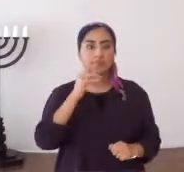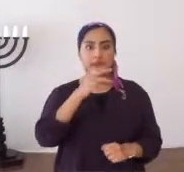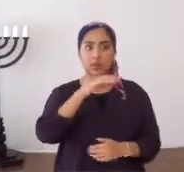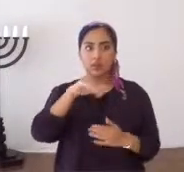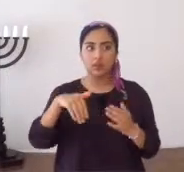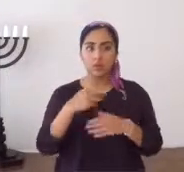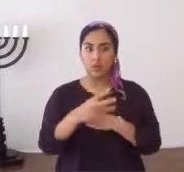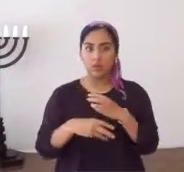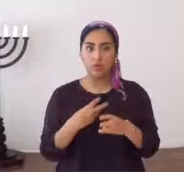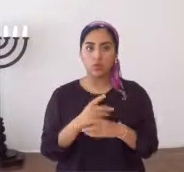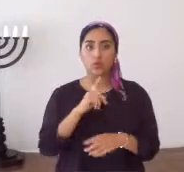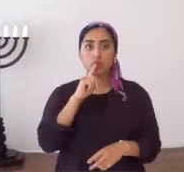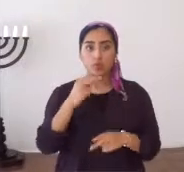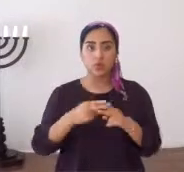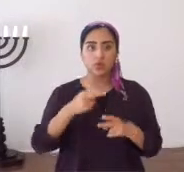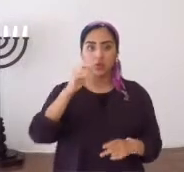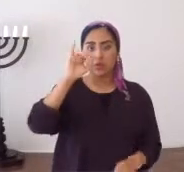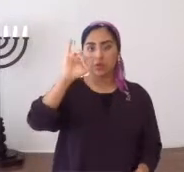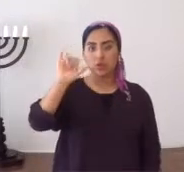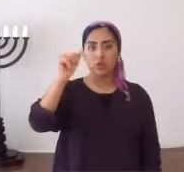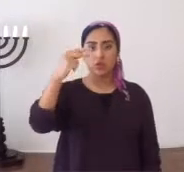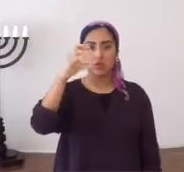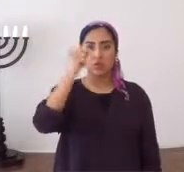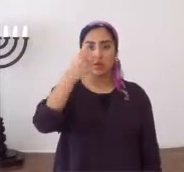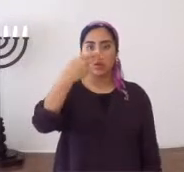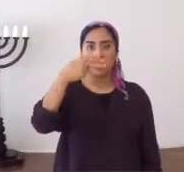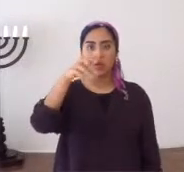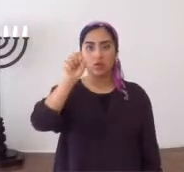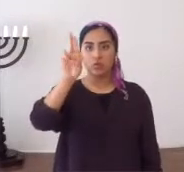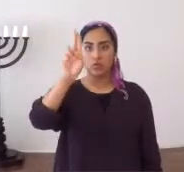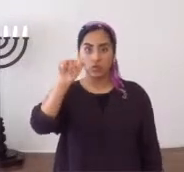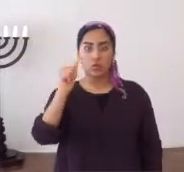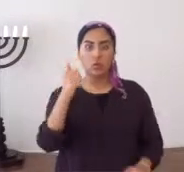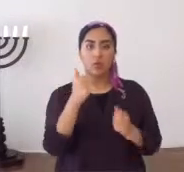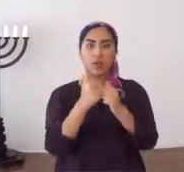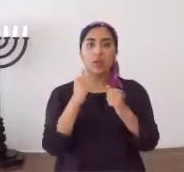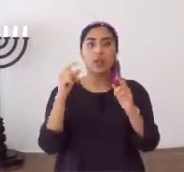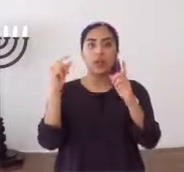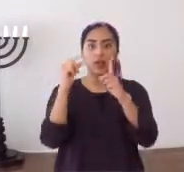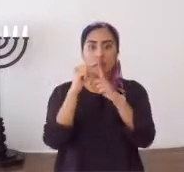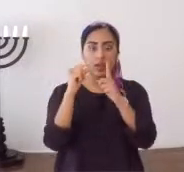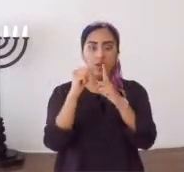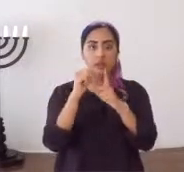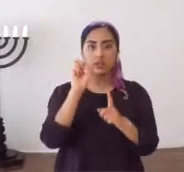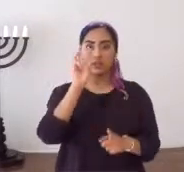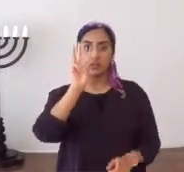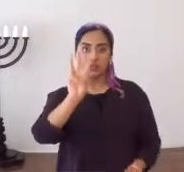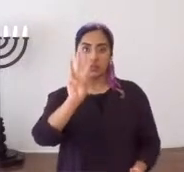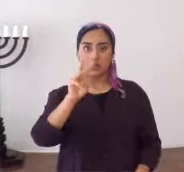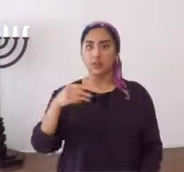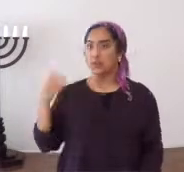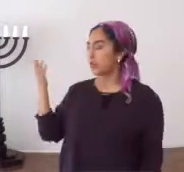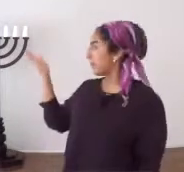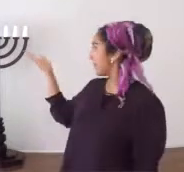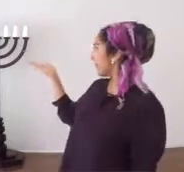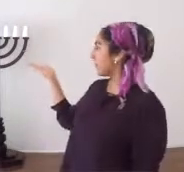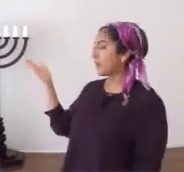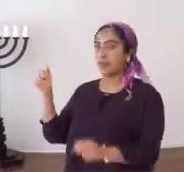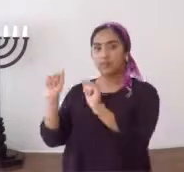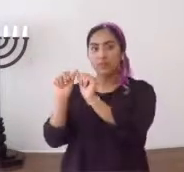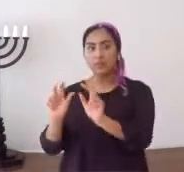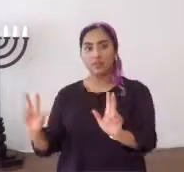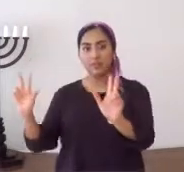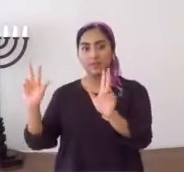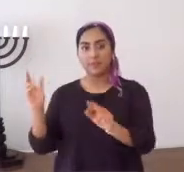Israel y del mundo? Su nombre es Yahshua. Se escribe con la letra Shin, de la